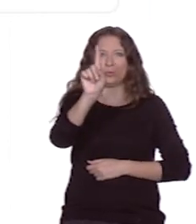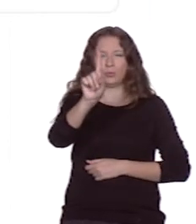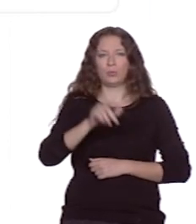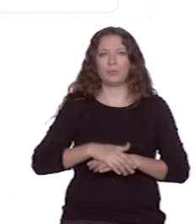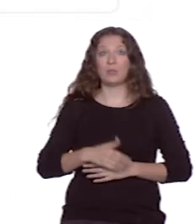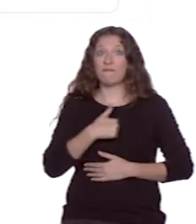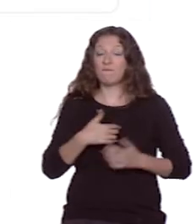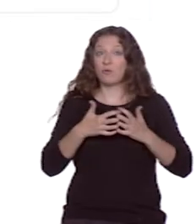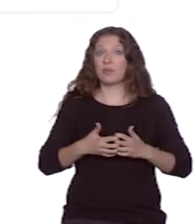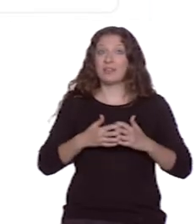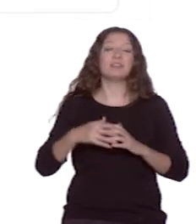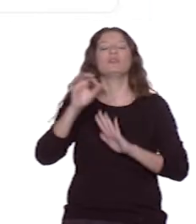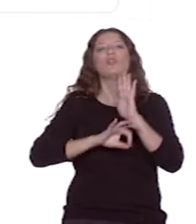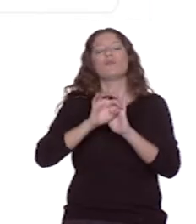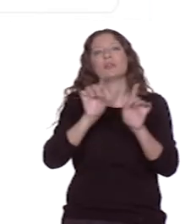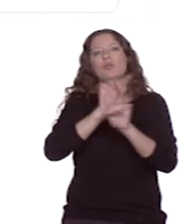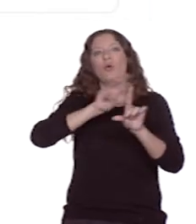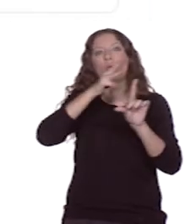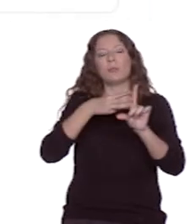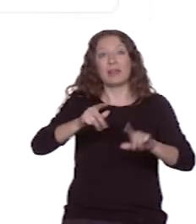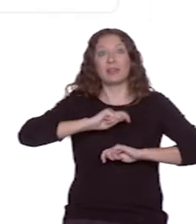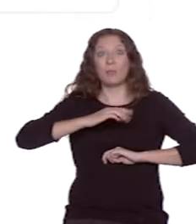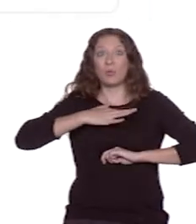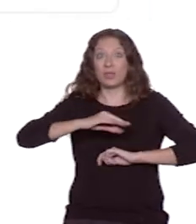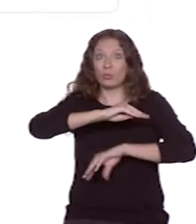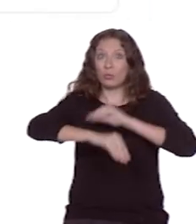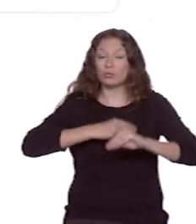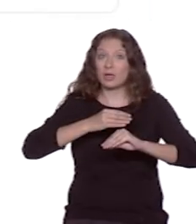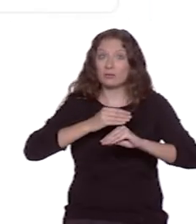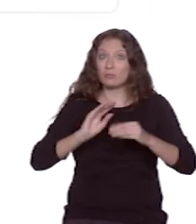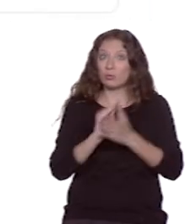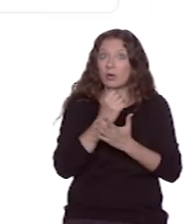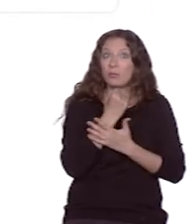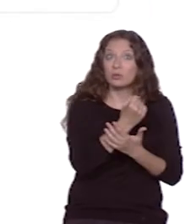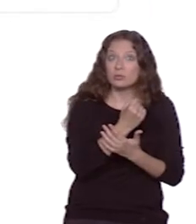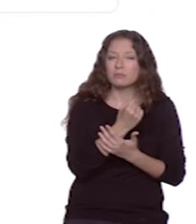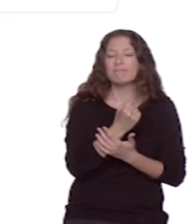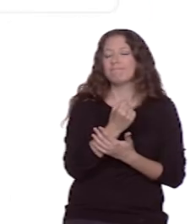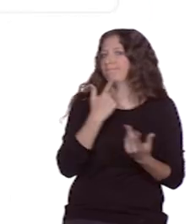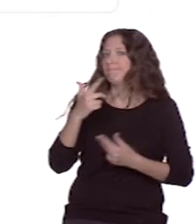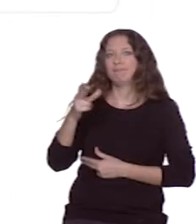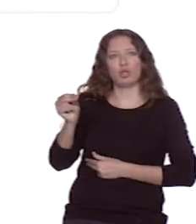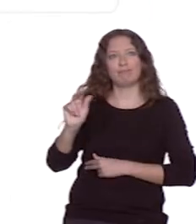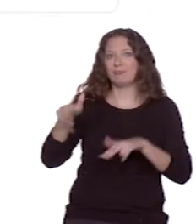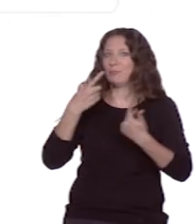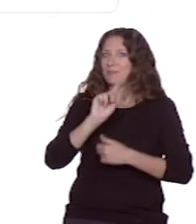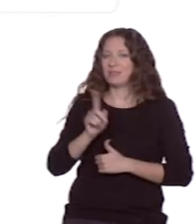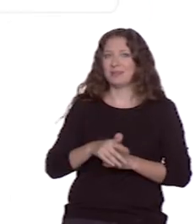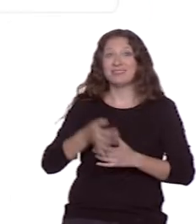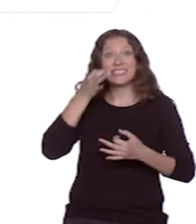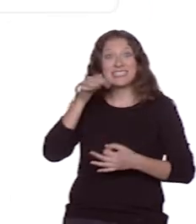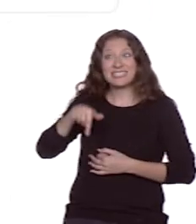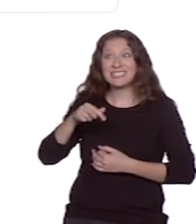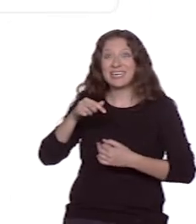web permite la acción acceso o producto de apoyo. No, no lo permite. En realidad, esta pregunta ya respondimos en la primerísima